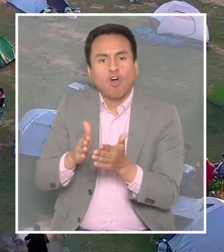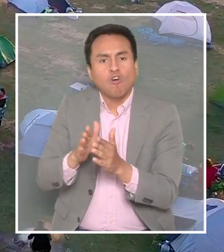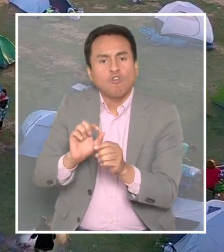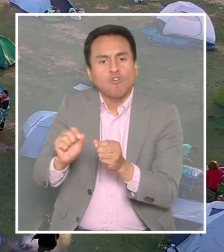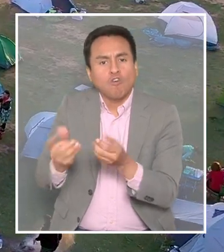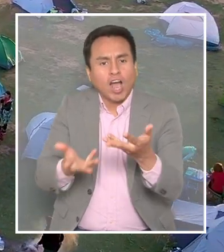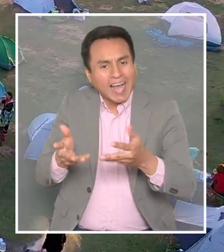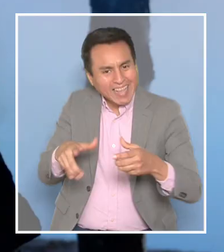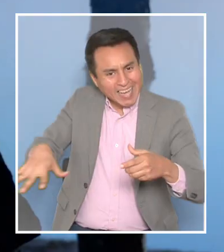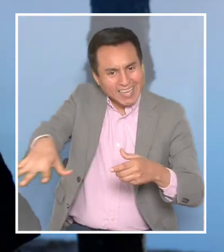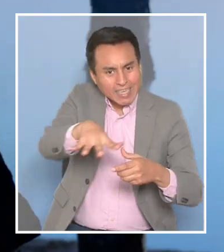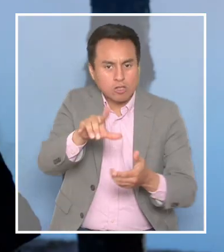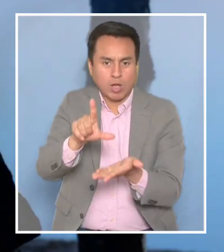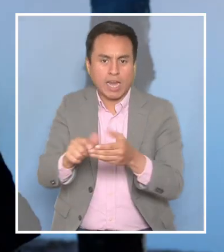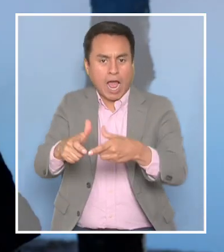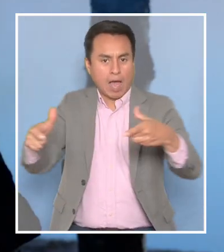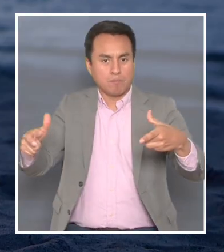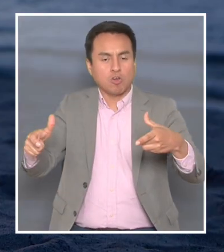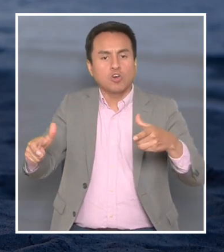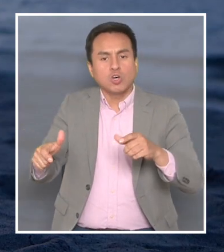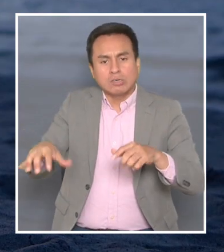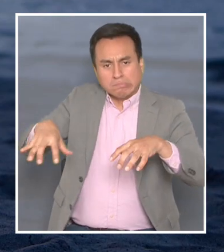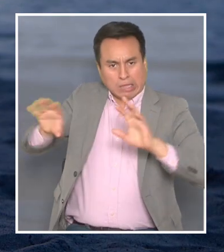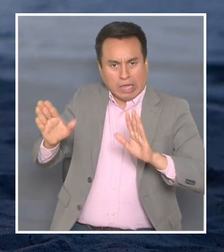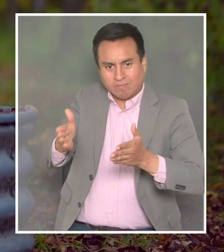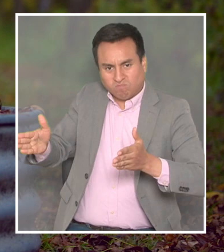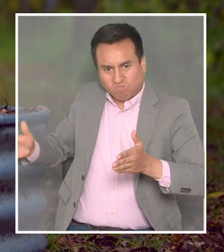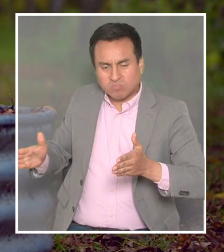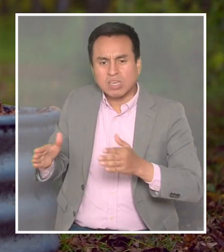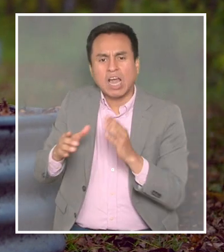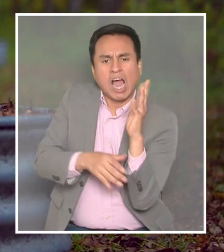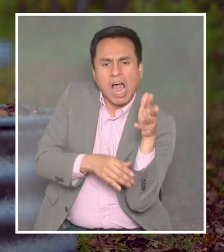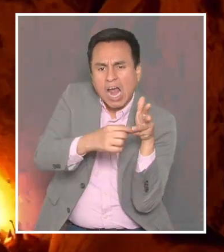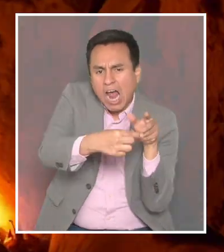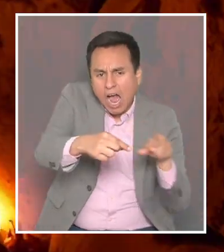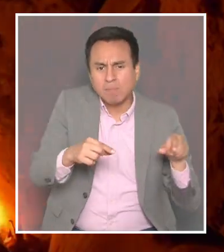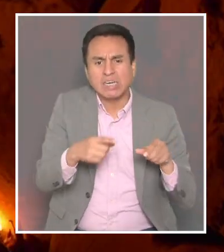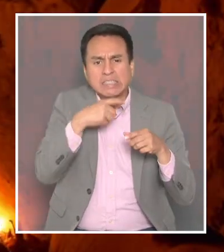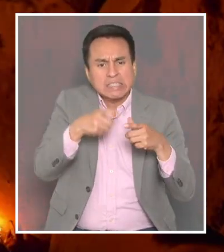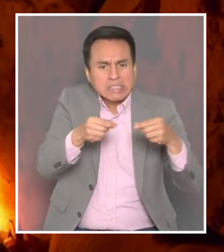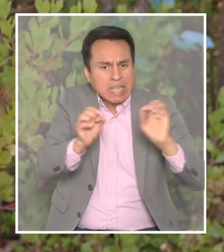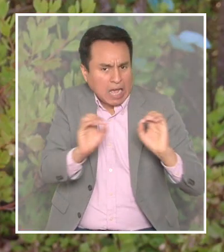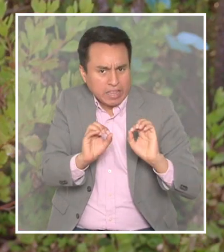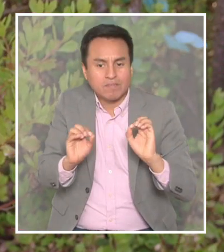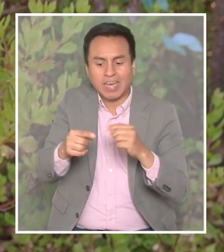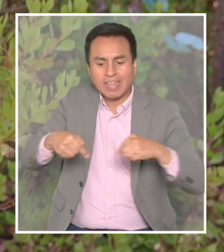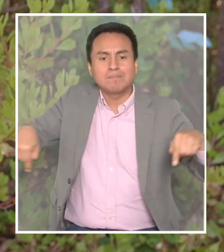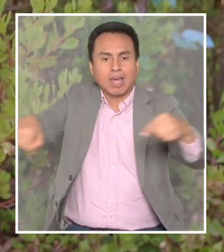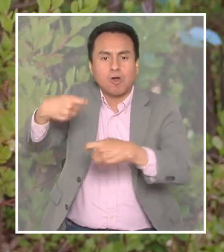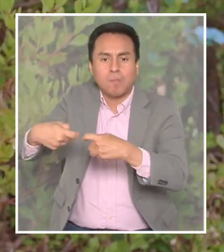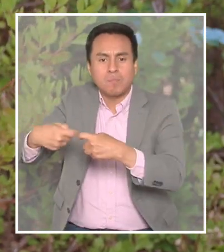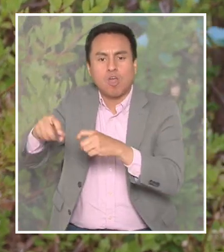Si es necesario usar una fogata, se recomienda tener un lugar amplio, despejado, sin ramas, sin arbustos, sin un árbol